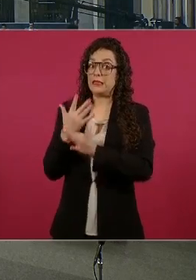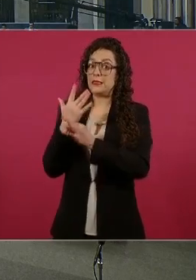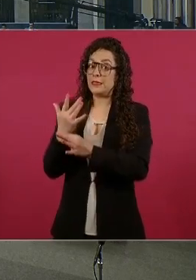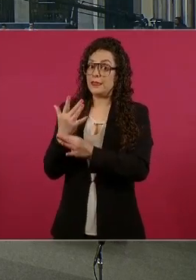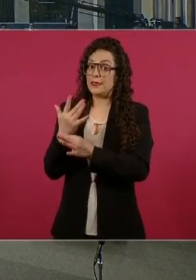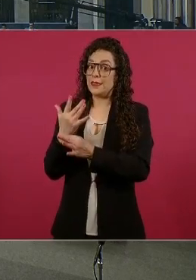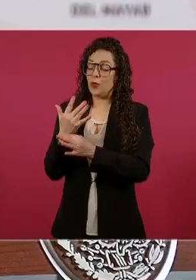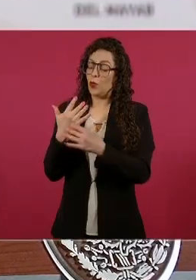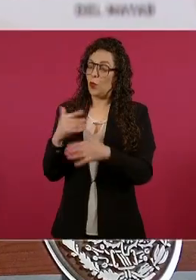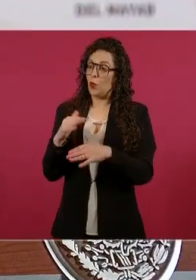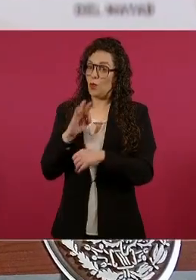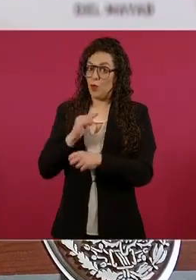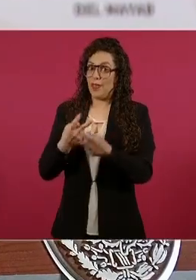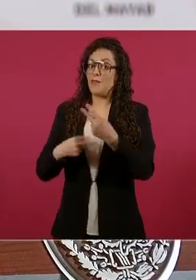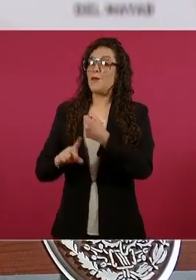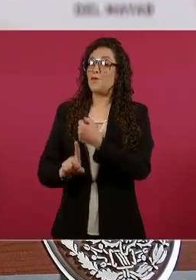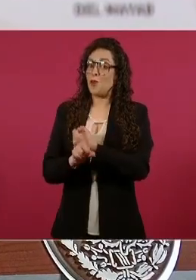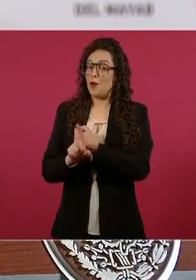lo primero es,